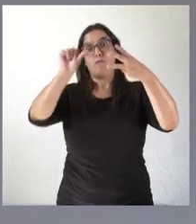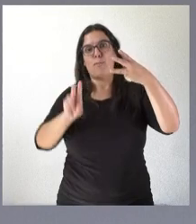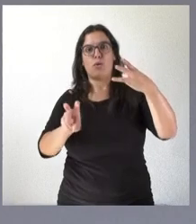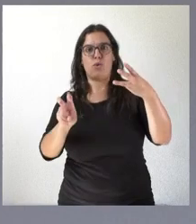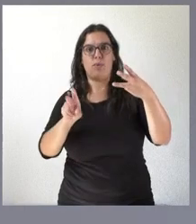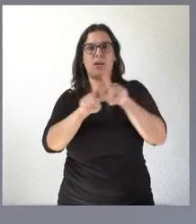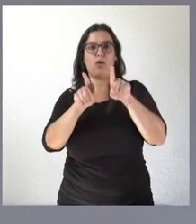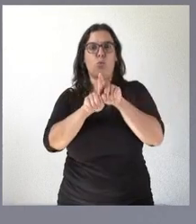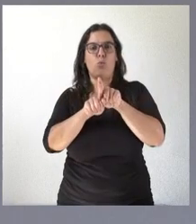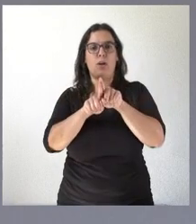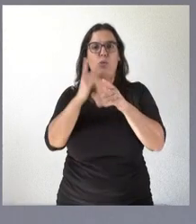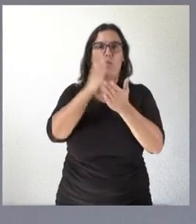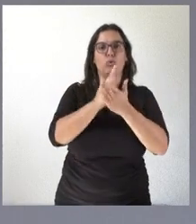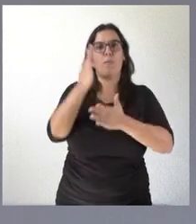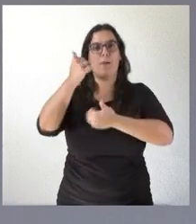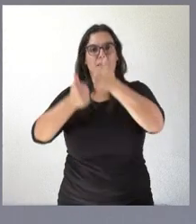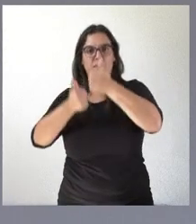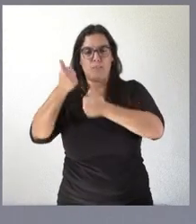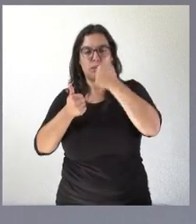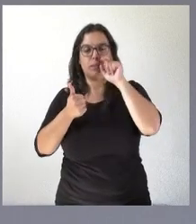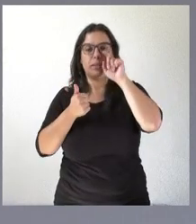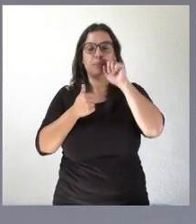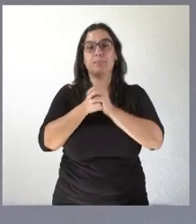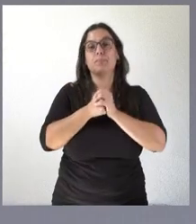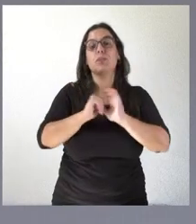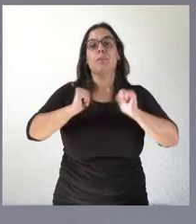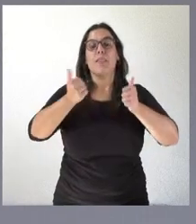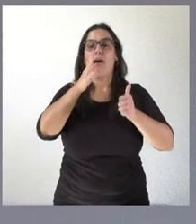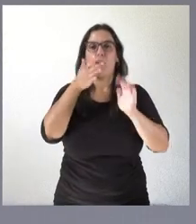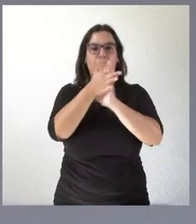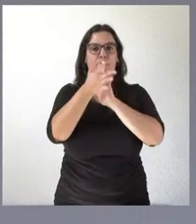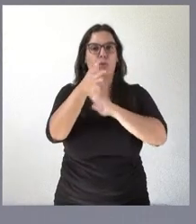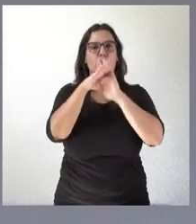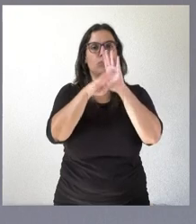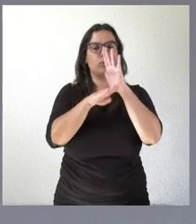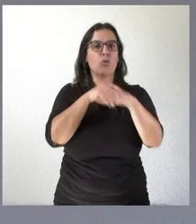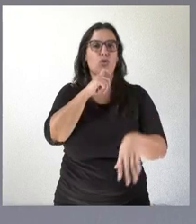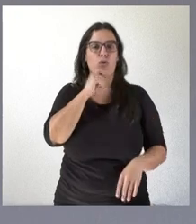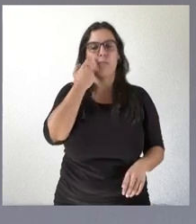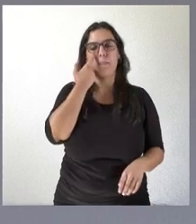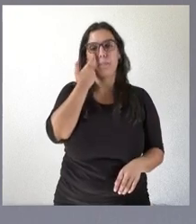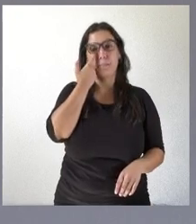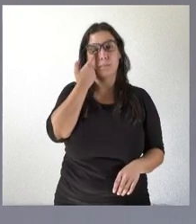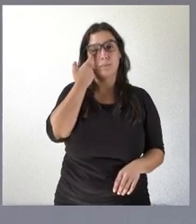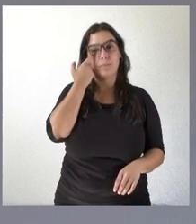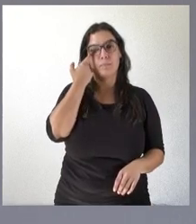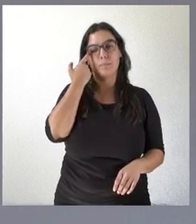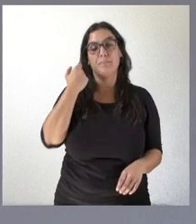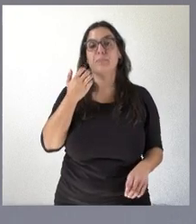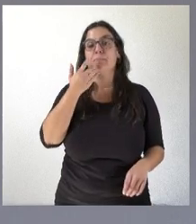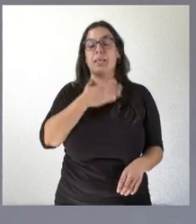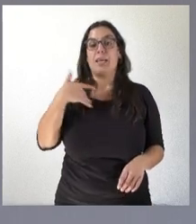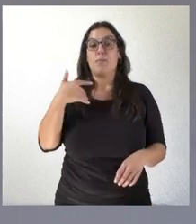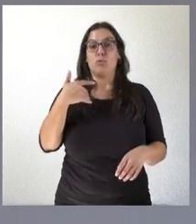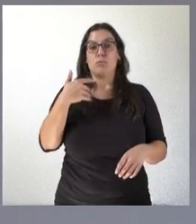exige de unas acciones que comento a continuación y que son fundamentales y esenciales. Claro, si queremos alimentar la